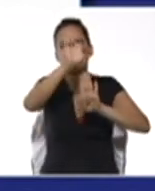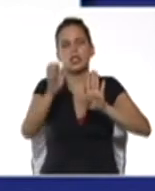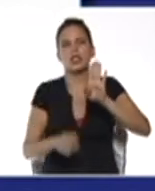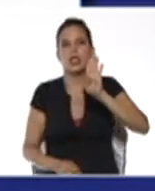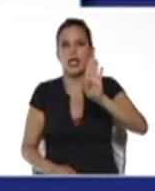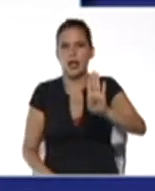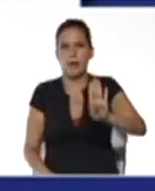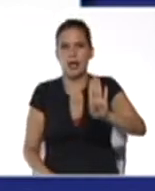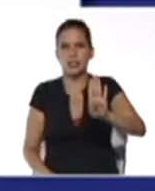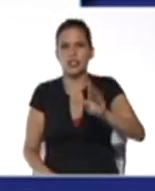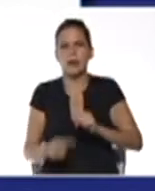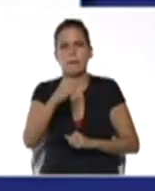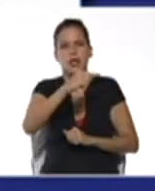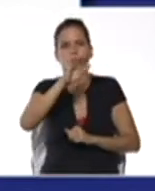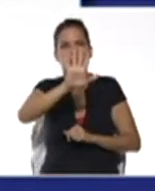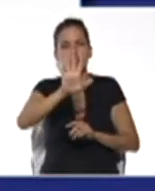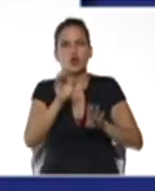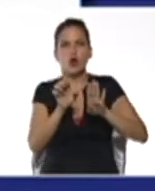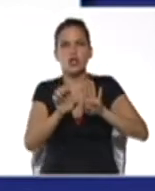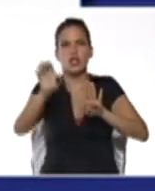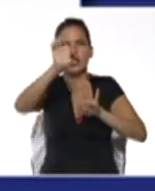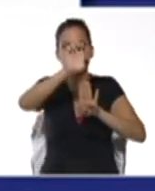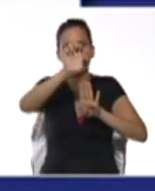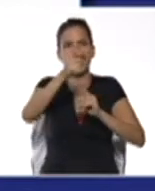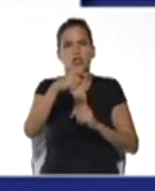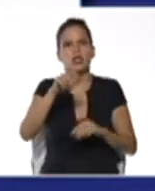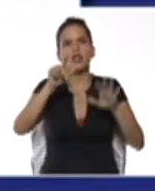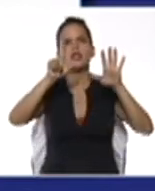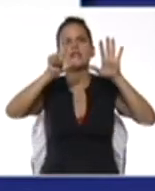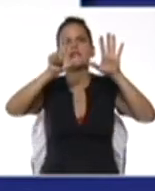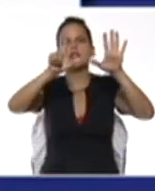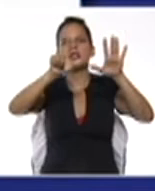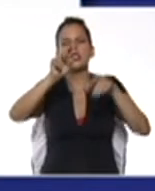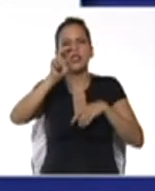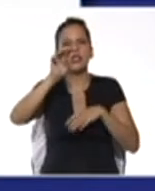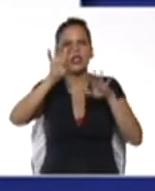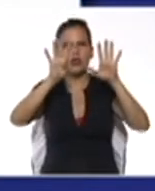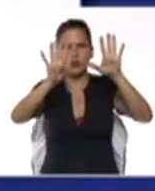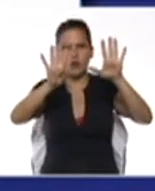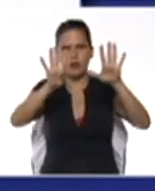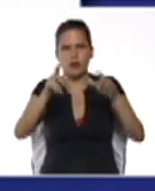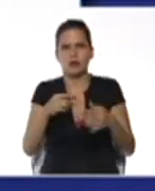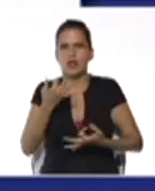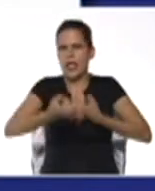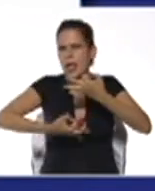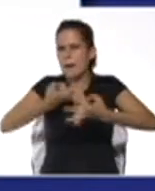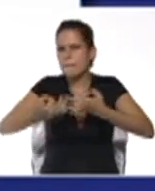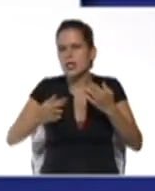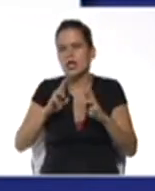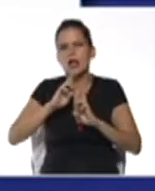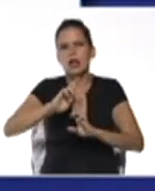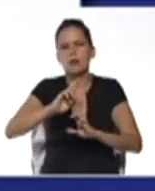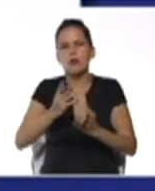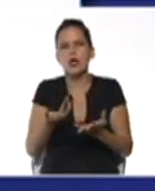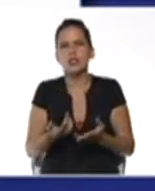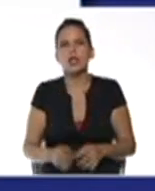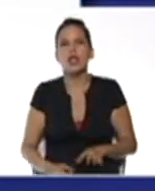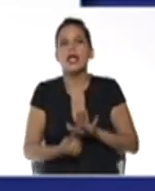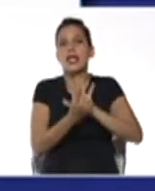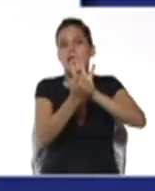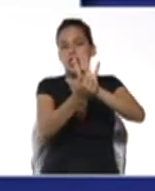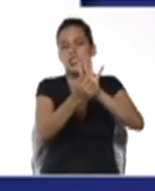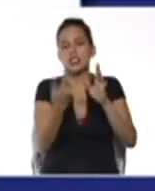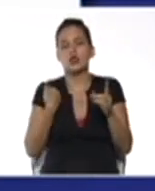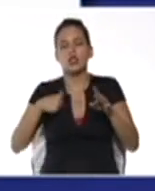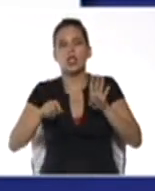menos 5 y el exponente es 79? Justifica tu respuesta. ¿Qué signo tiene una potencia de